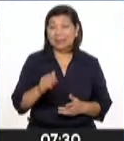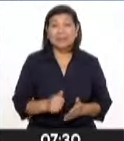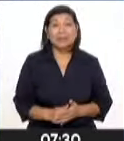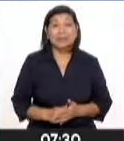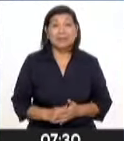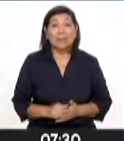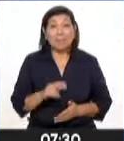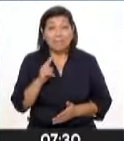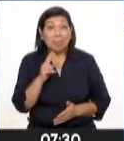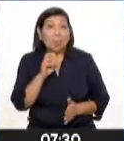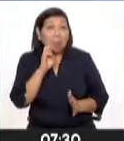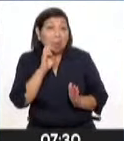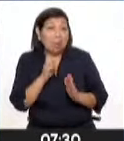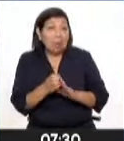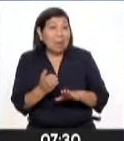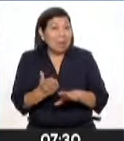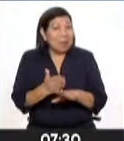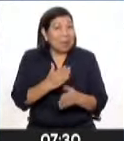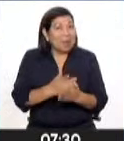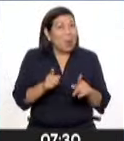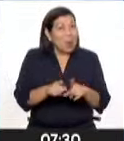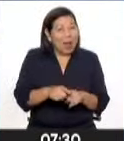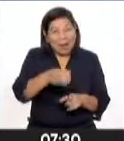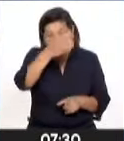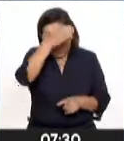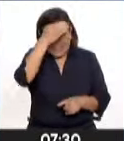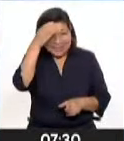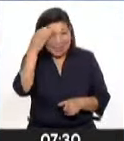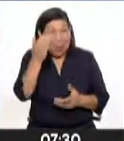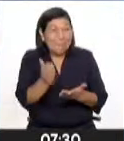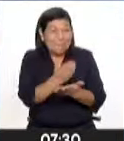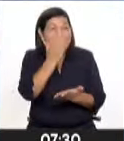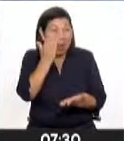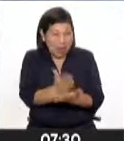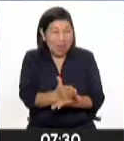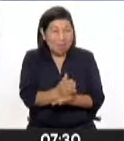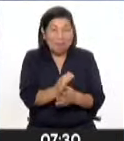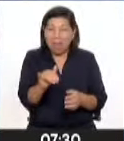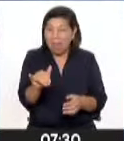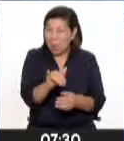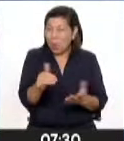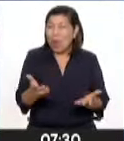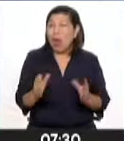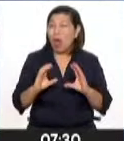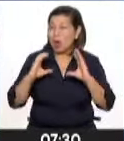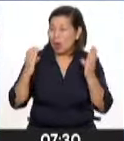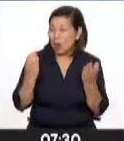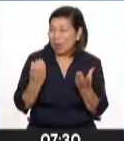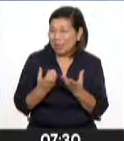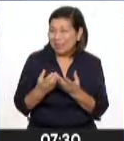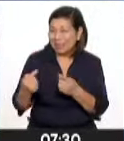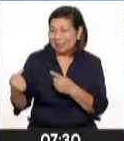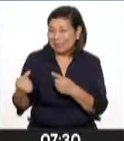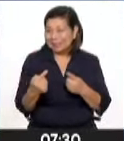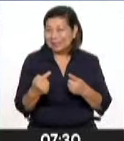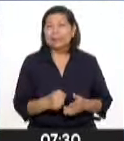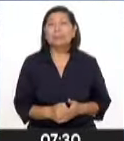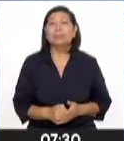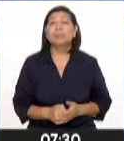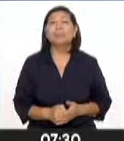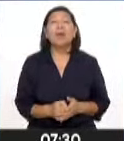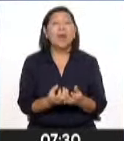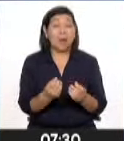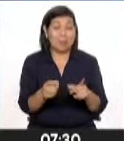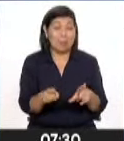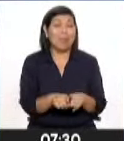peruano, por ejemplo, hace algunos meses, Pedro Castillo, ante una situación de tensión con el Congreso de la República y